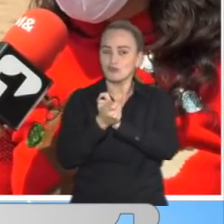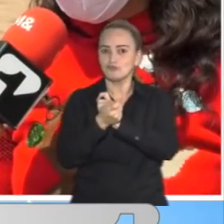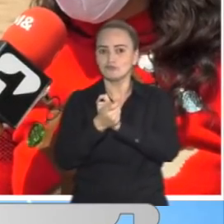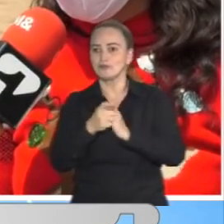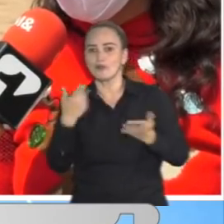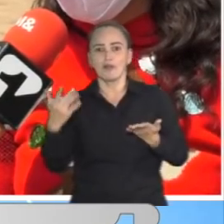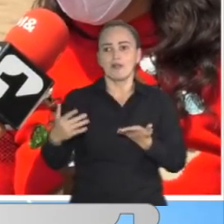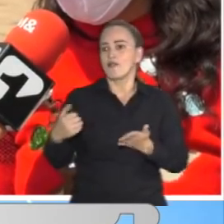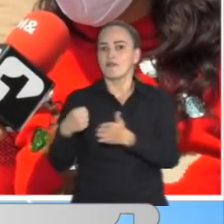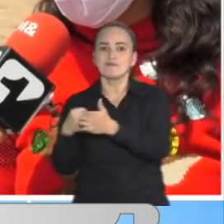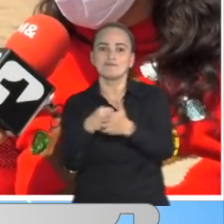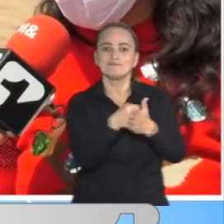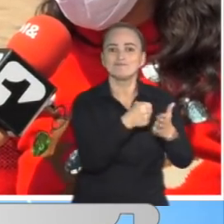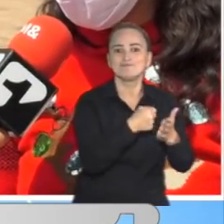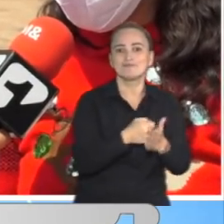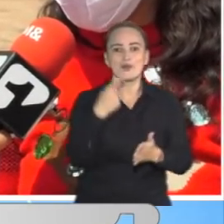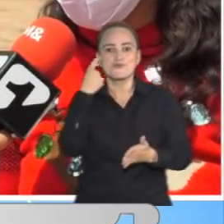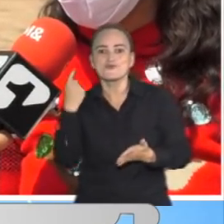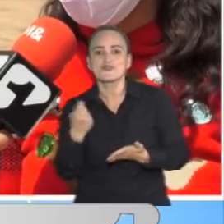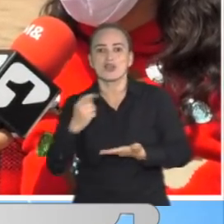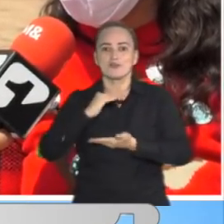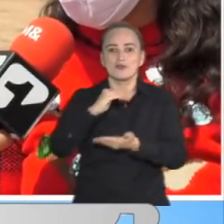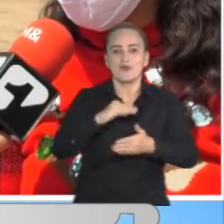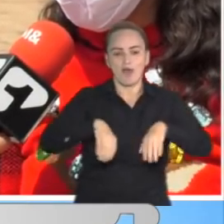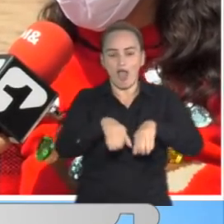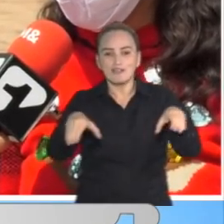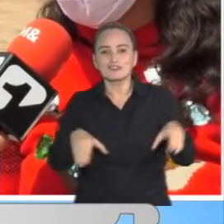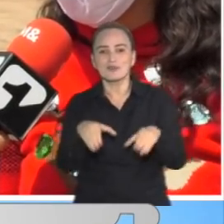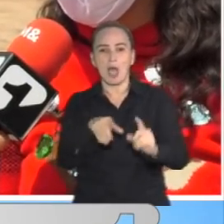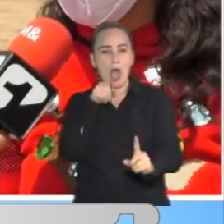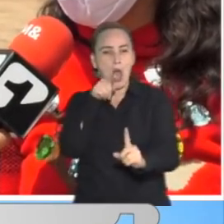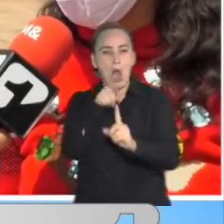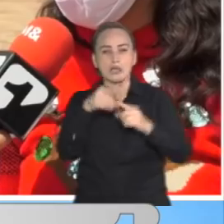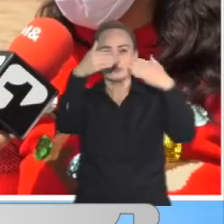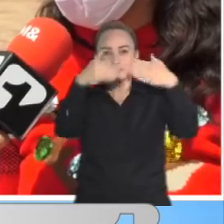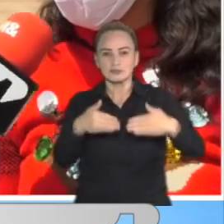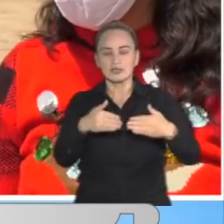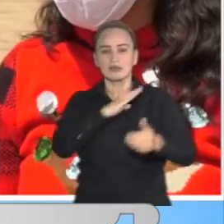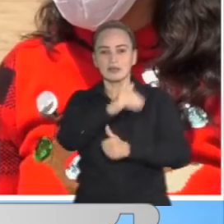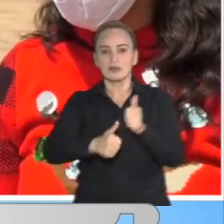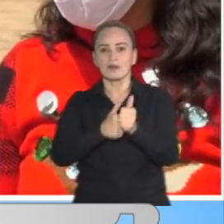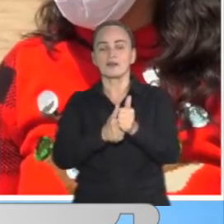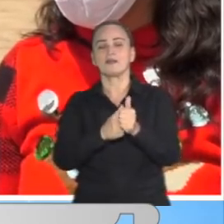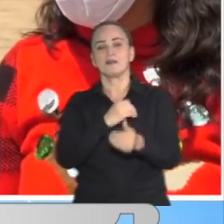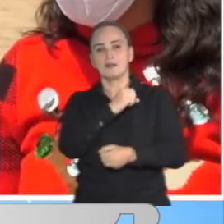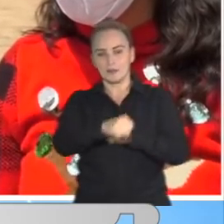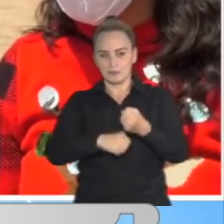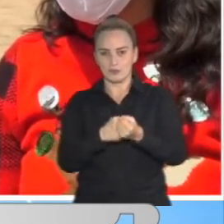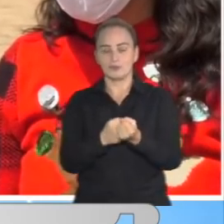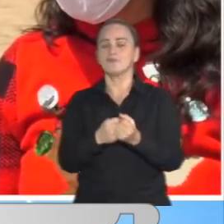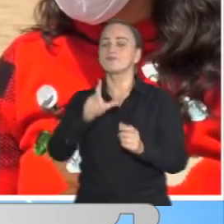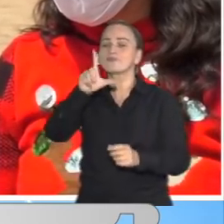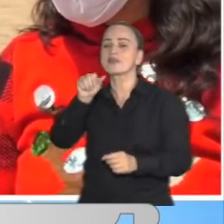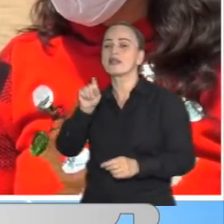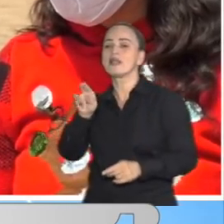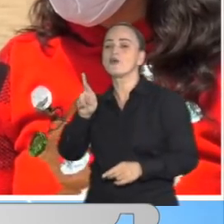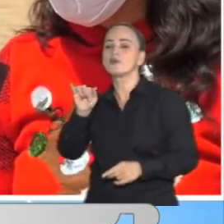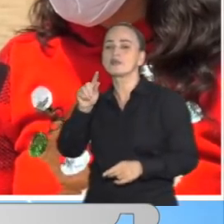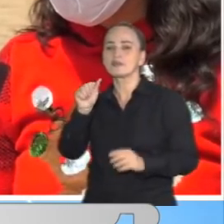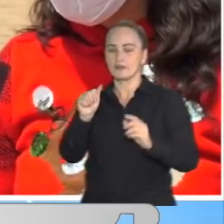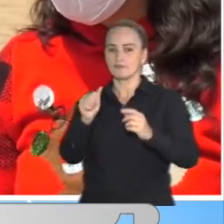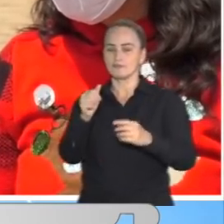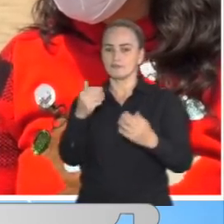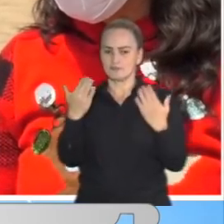recursos para los regalos y actividades para las personas con discapacidad y sus cuidadores. Laurita, esta Navidad en